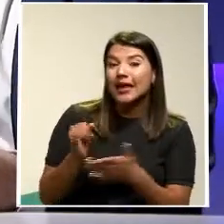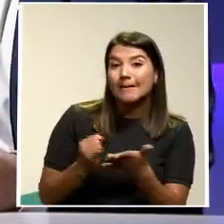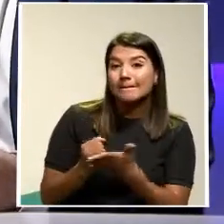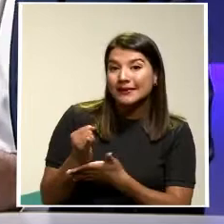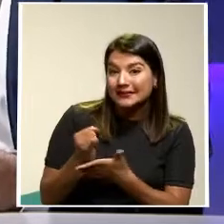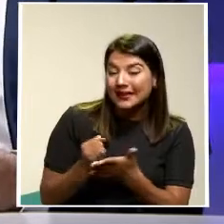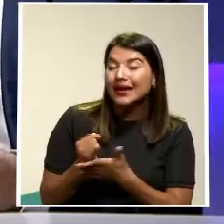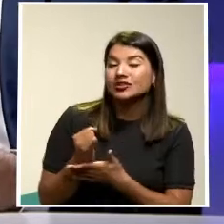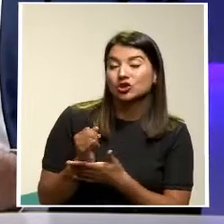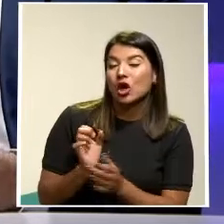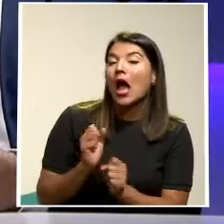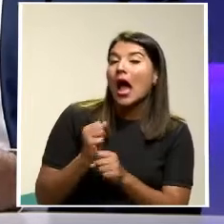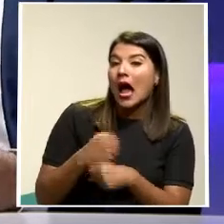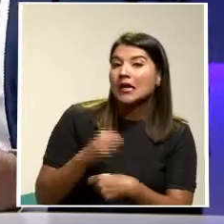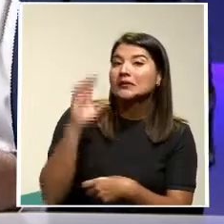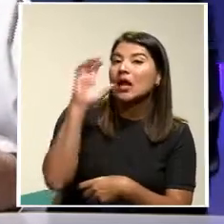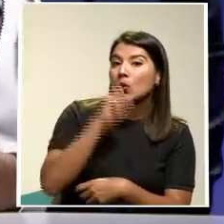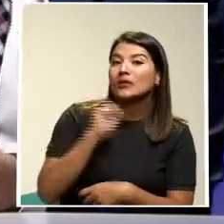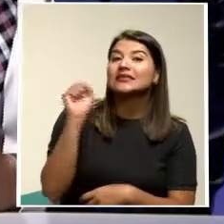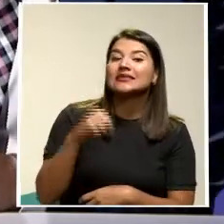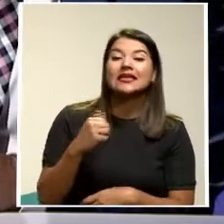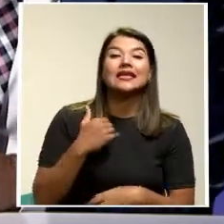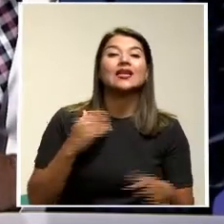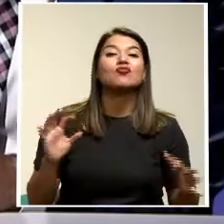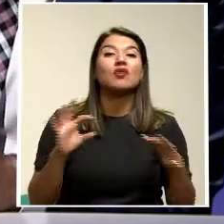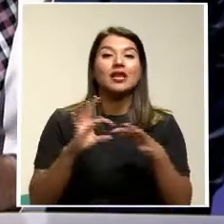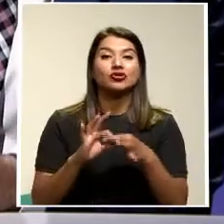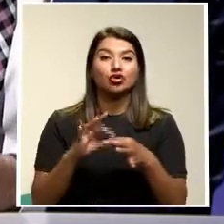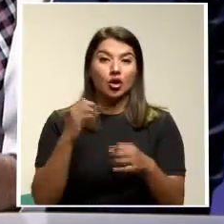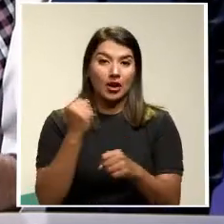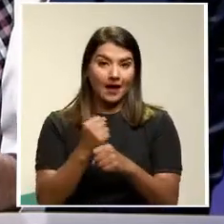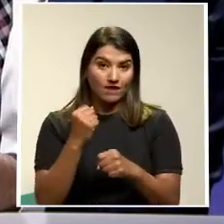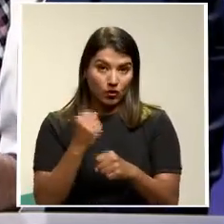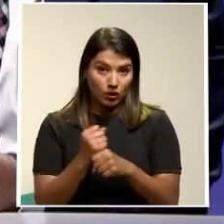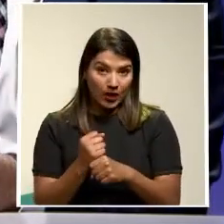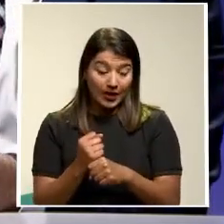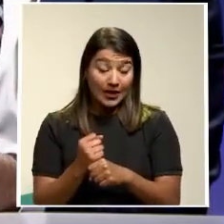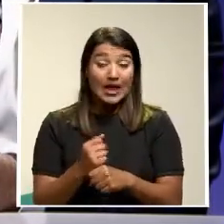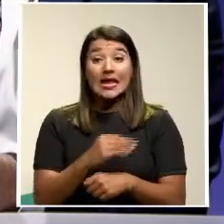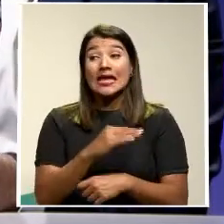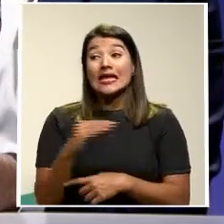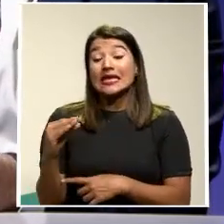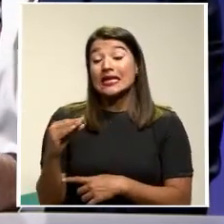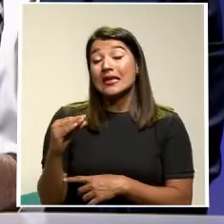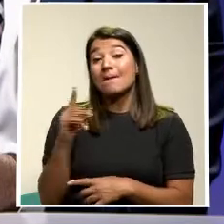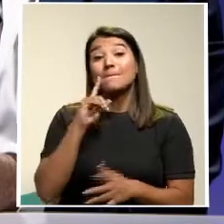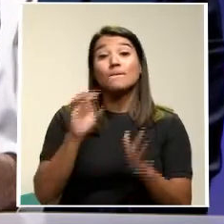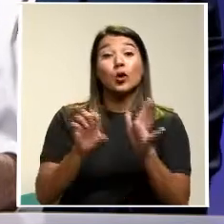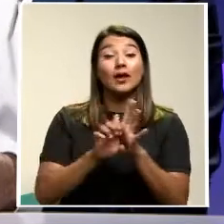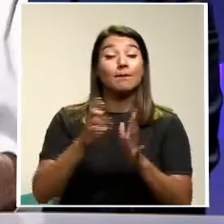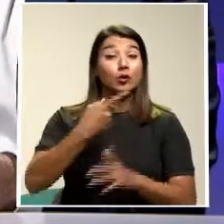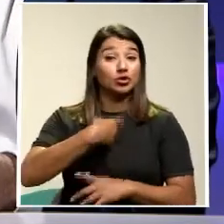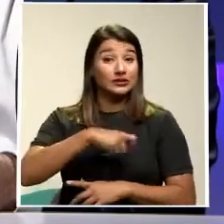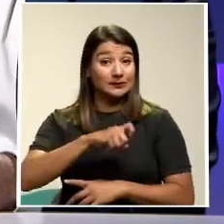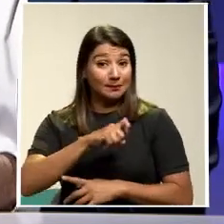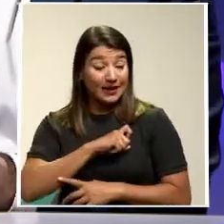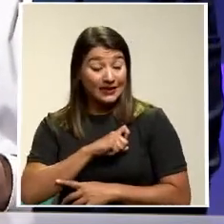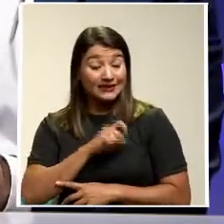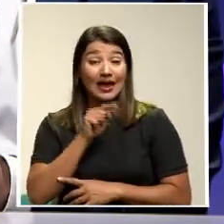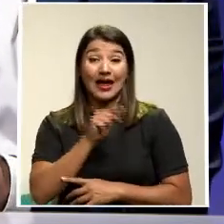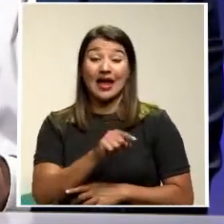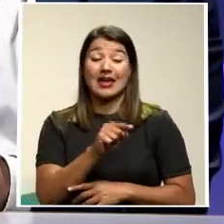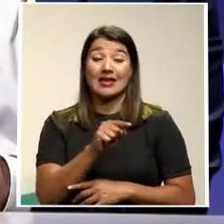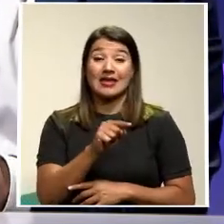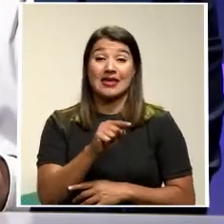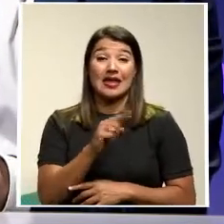O arrojar de que existe Una relación laboral Y si no Como hablábamos Que en el caso de España En el estatuto español Se habla de